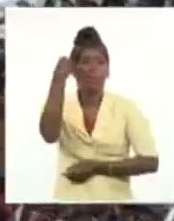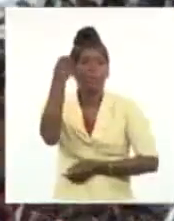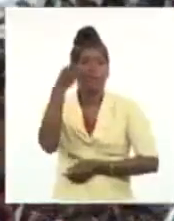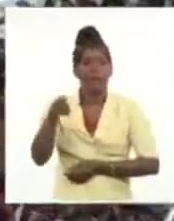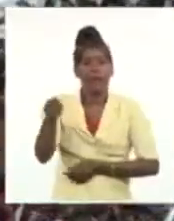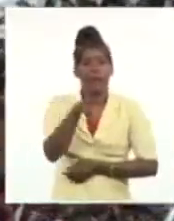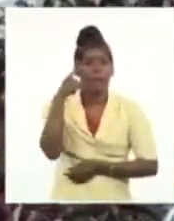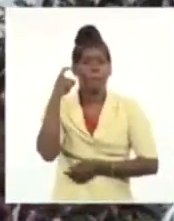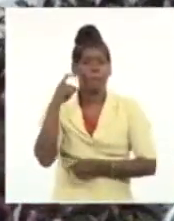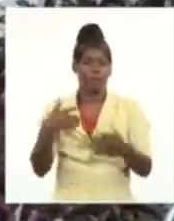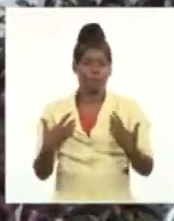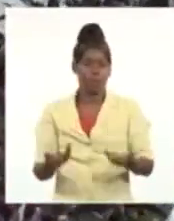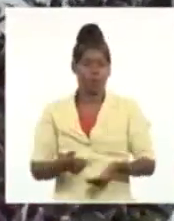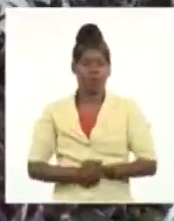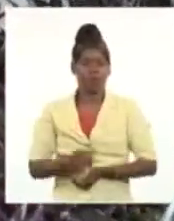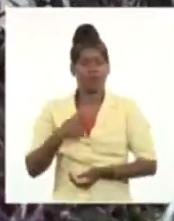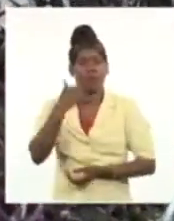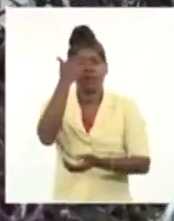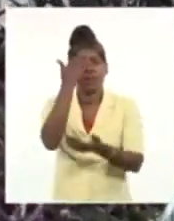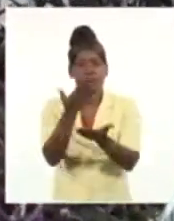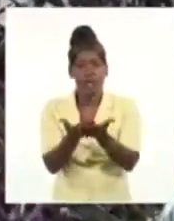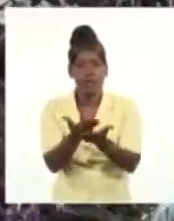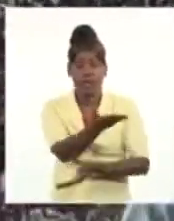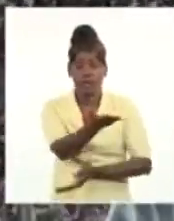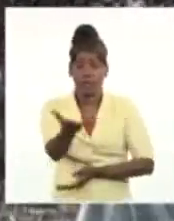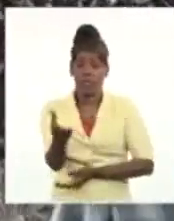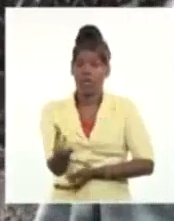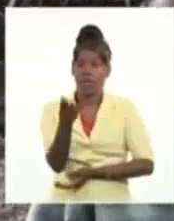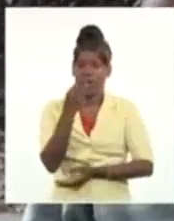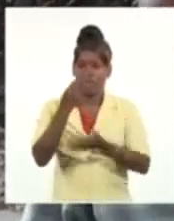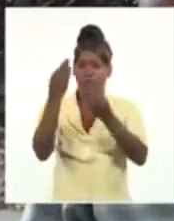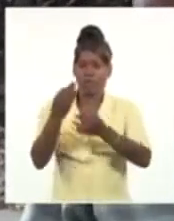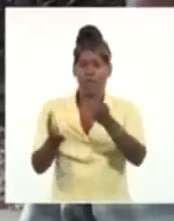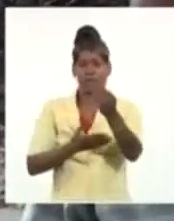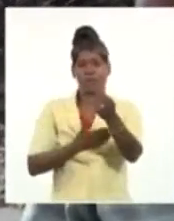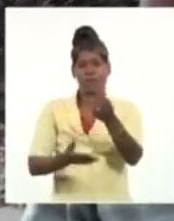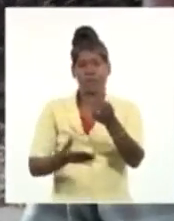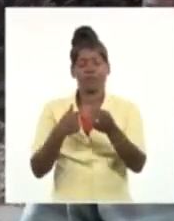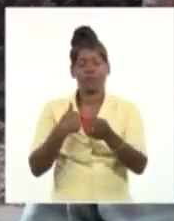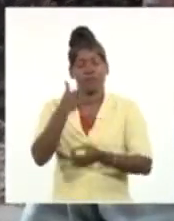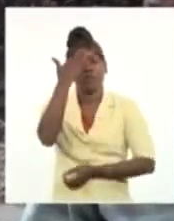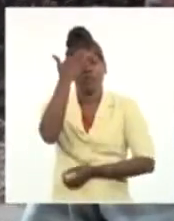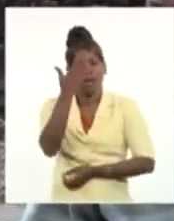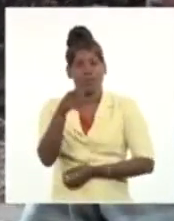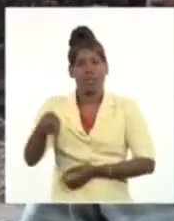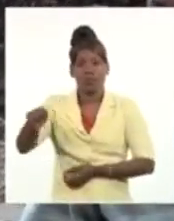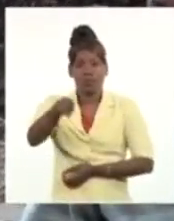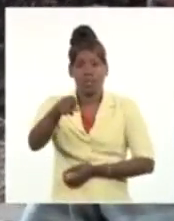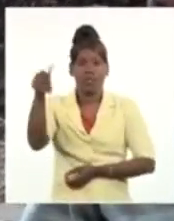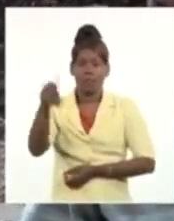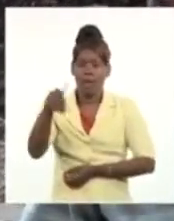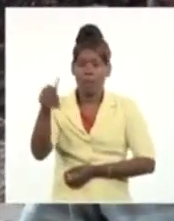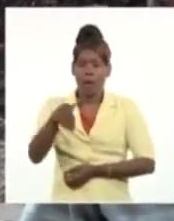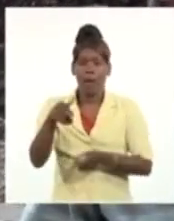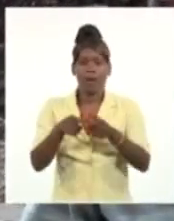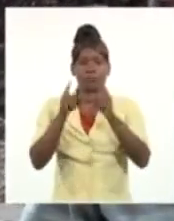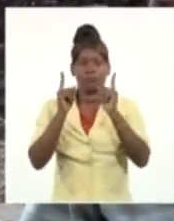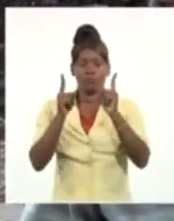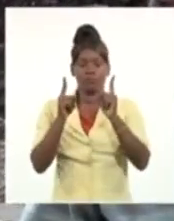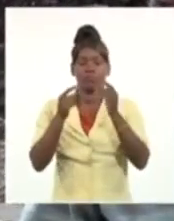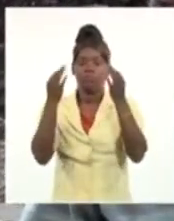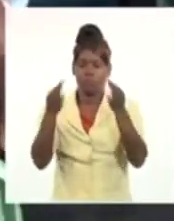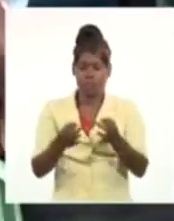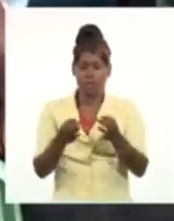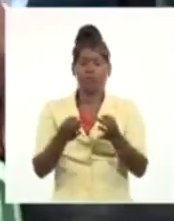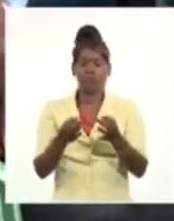Agradecerles la confianza, agradecerles la sinceridad, agradecerles la presencia, y sí, las cosas,